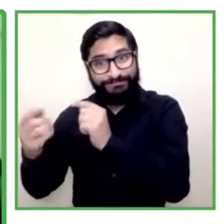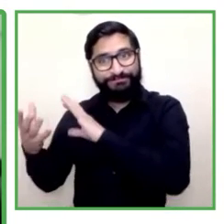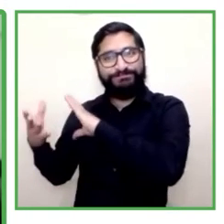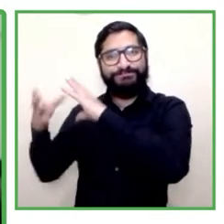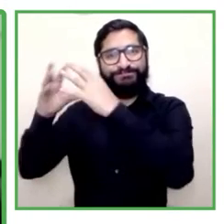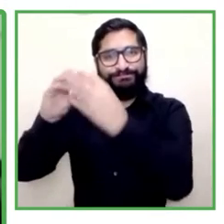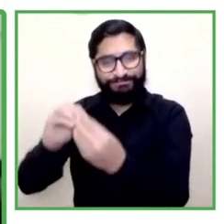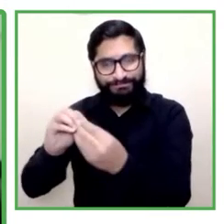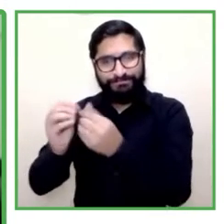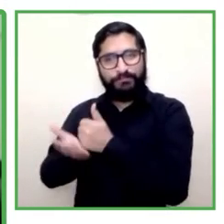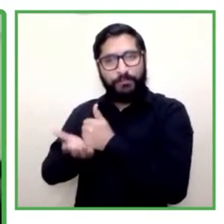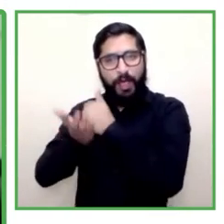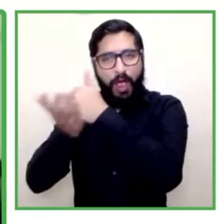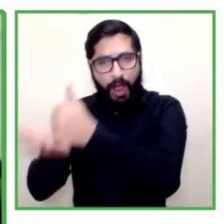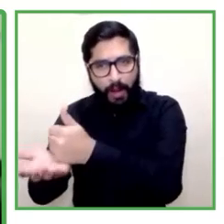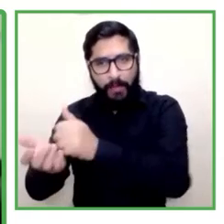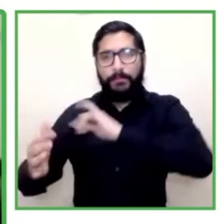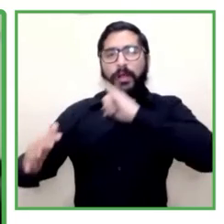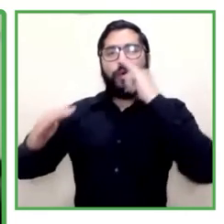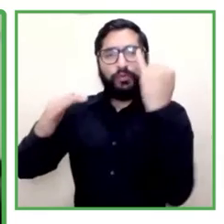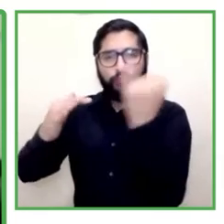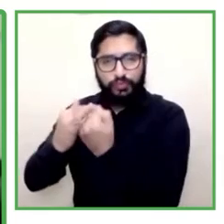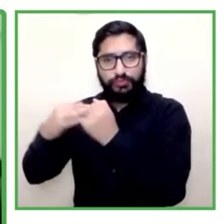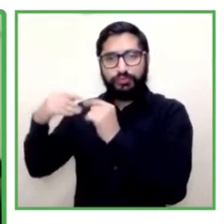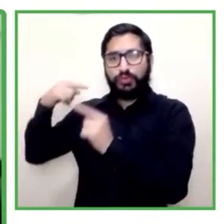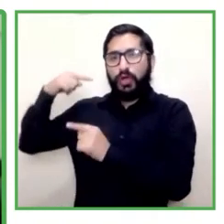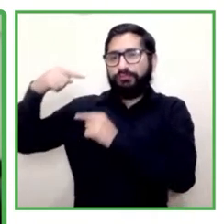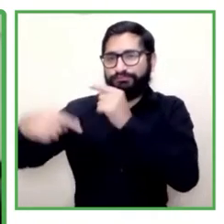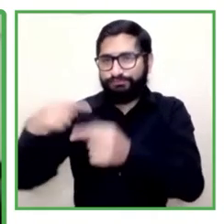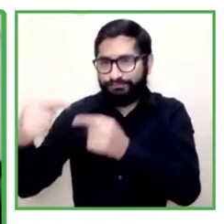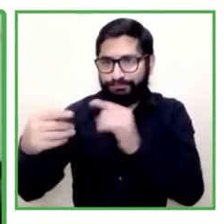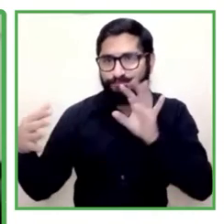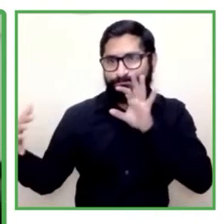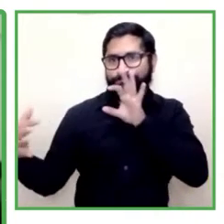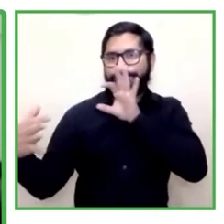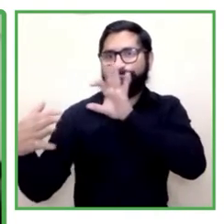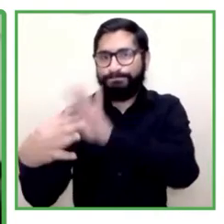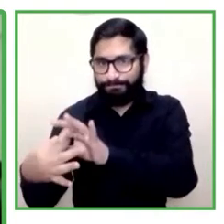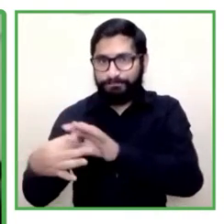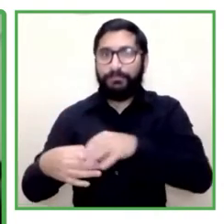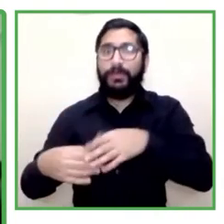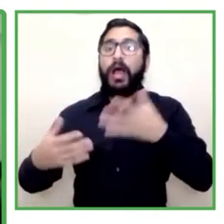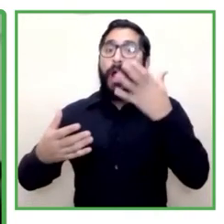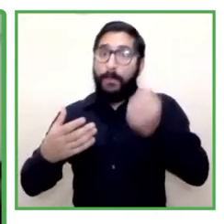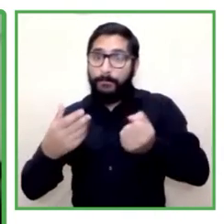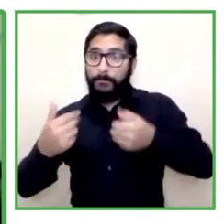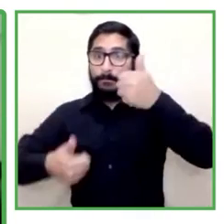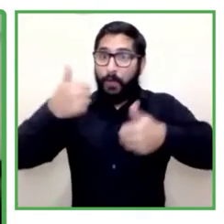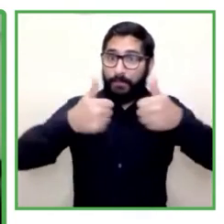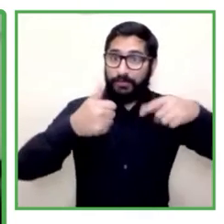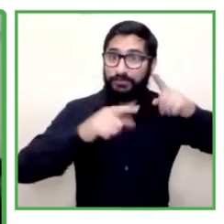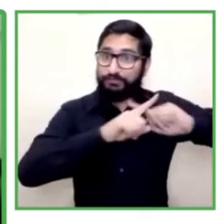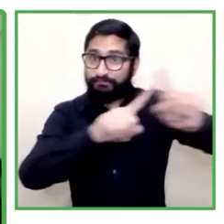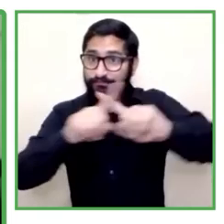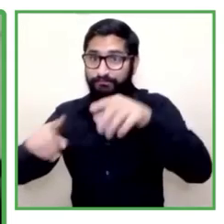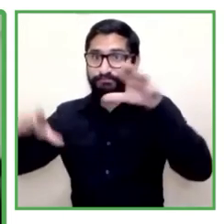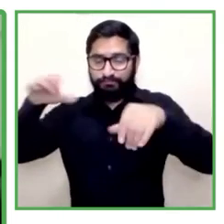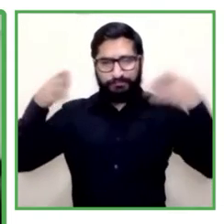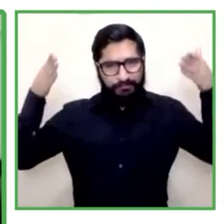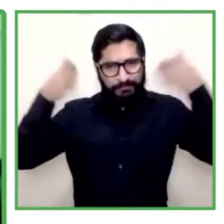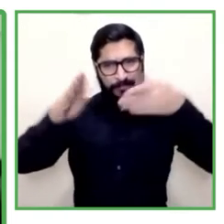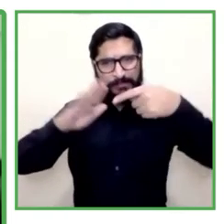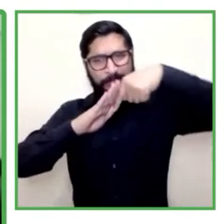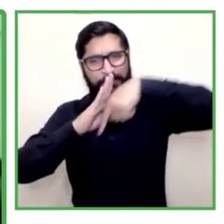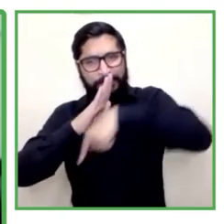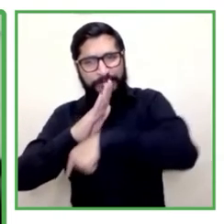competencias de las que vamos a hablar también muy en profundidad en este día. Este programa Más Inclusión tiene un